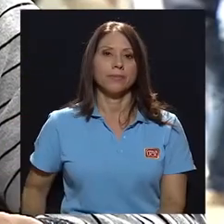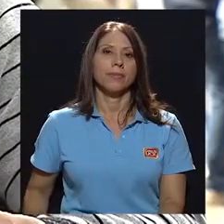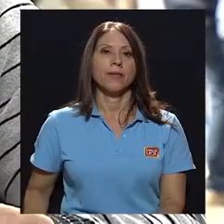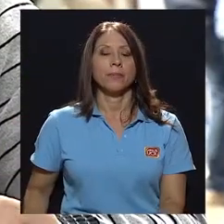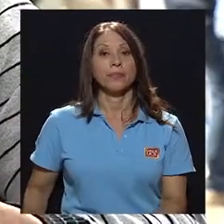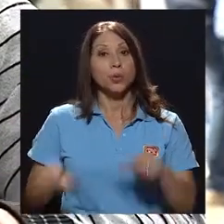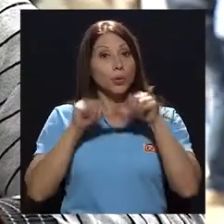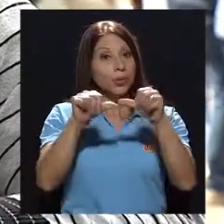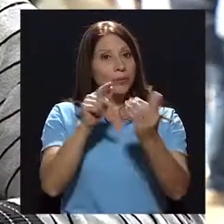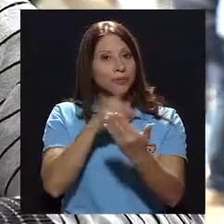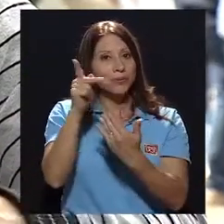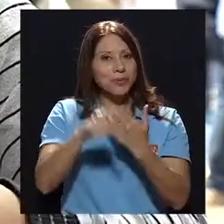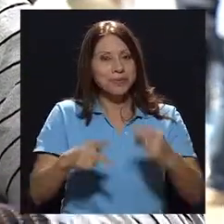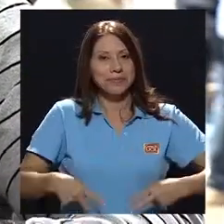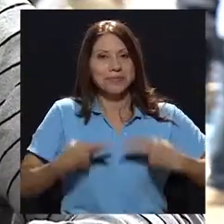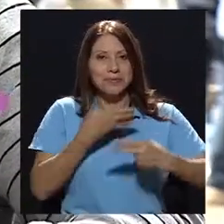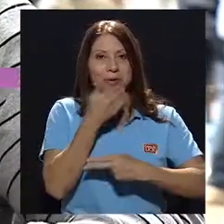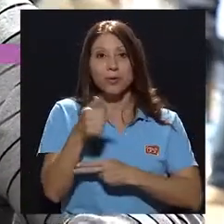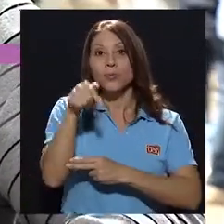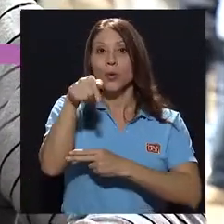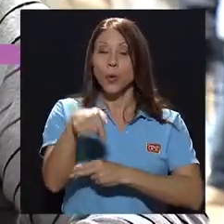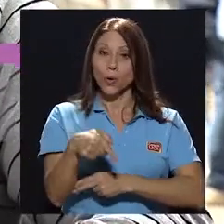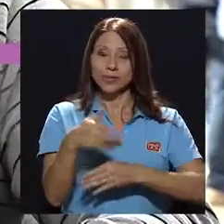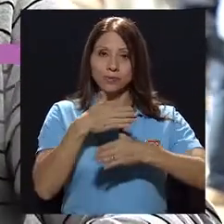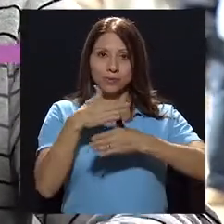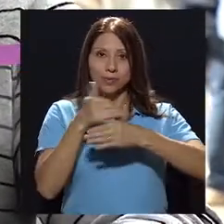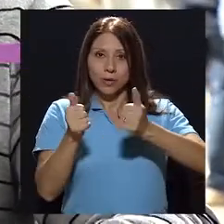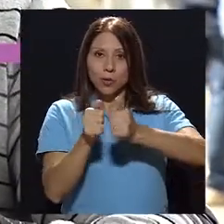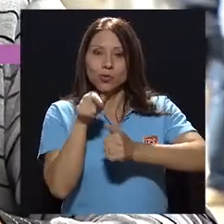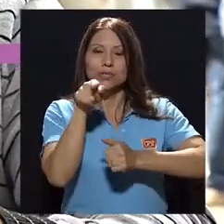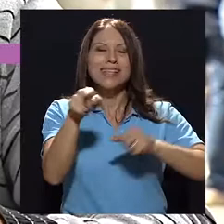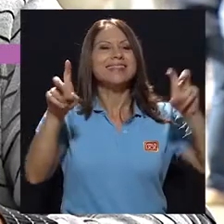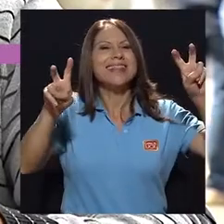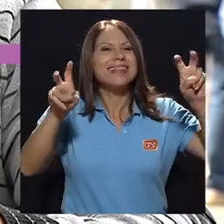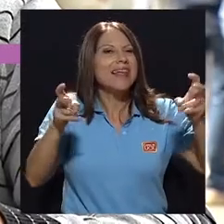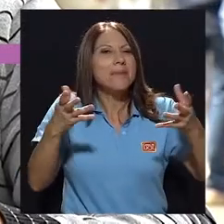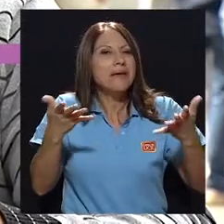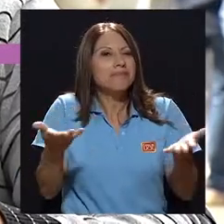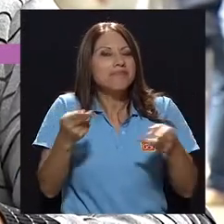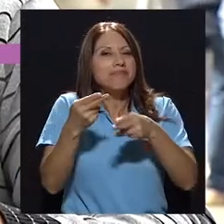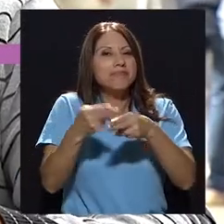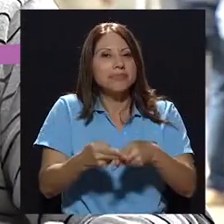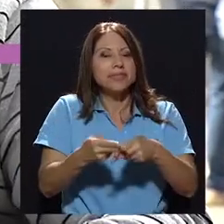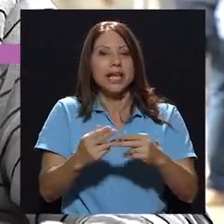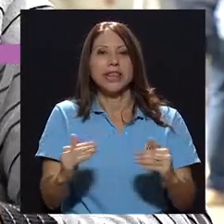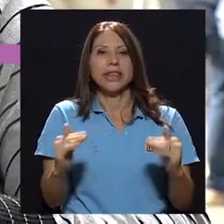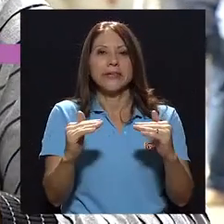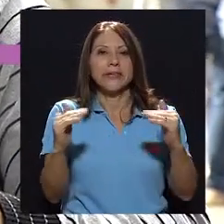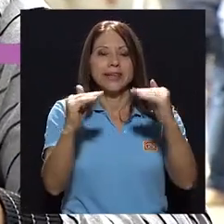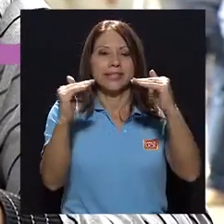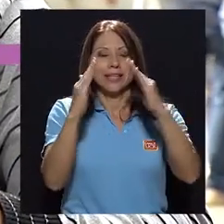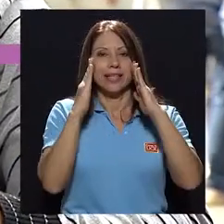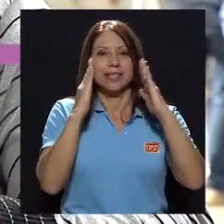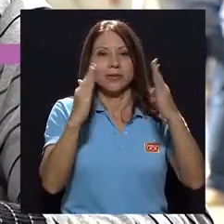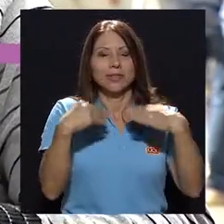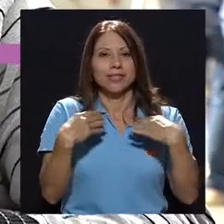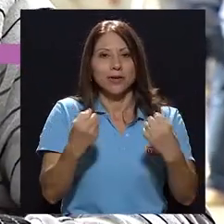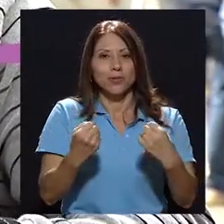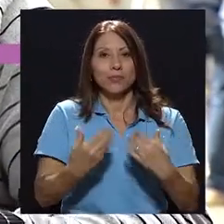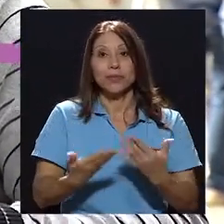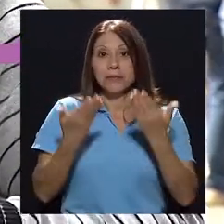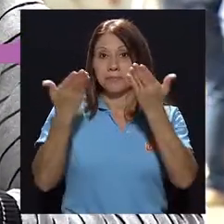Regresamos, somos Vivir Mejor, y el día de hoy estamos compartiendo con ustedes el tema denominado niveles de atención en salud.